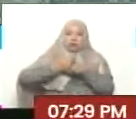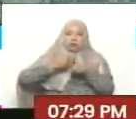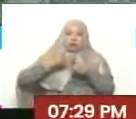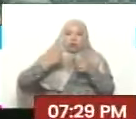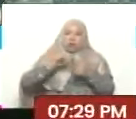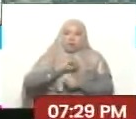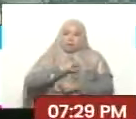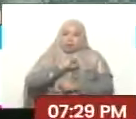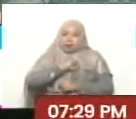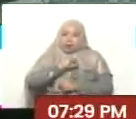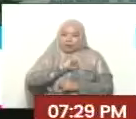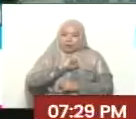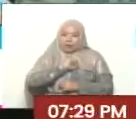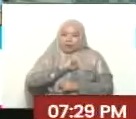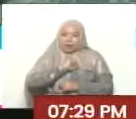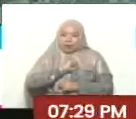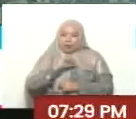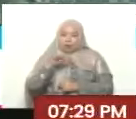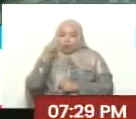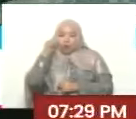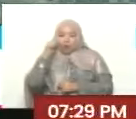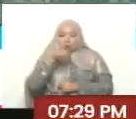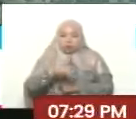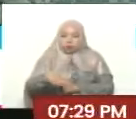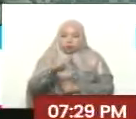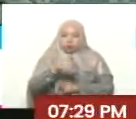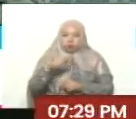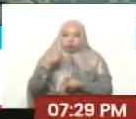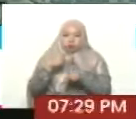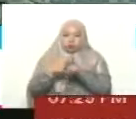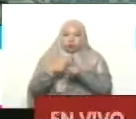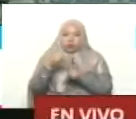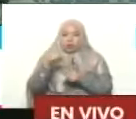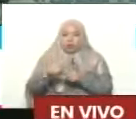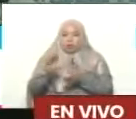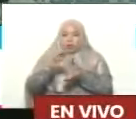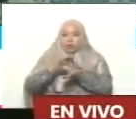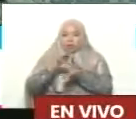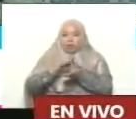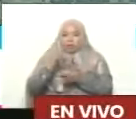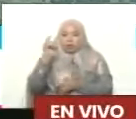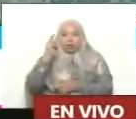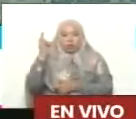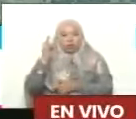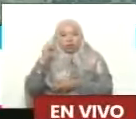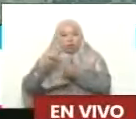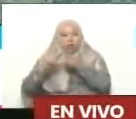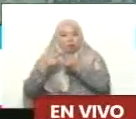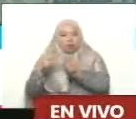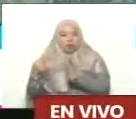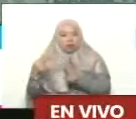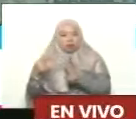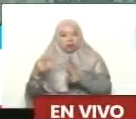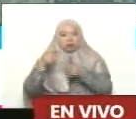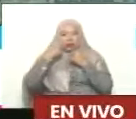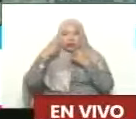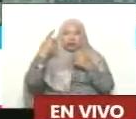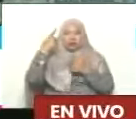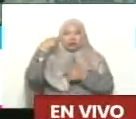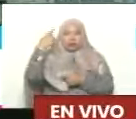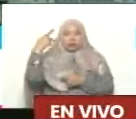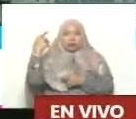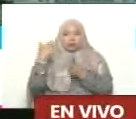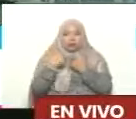zozobra, en Santa Cruz, en Tarija, en La Paz. Una campaña de guerra psicológica, chicos, de